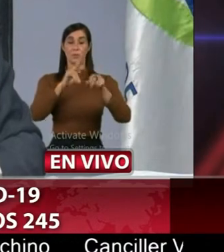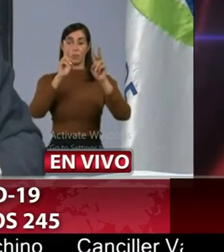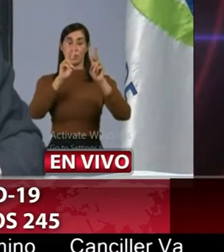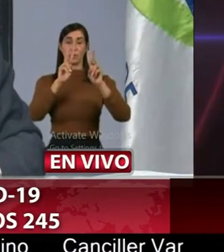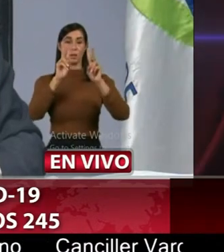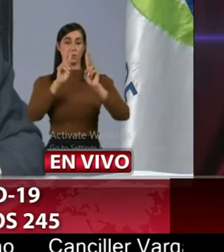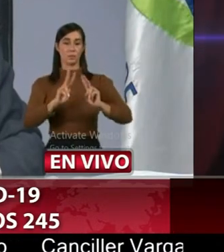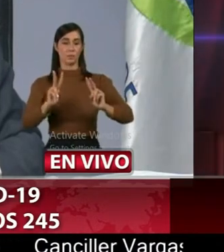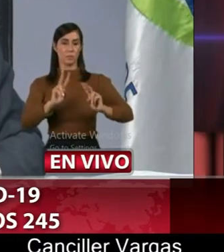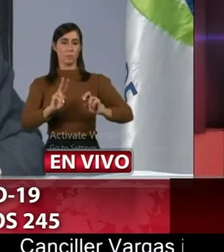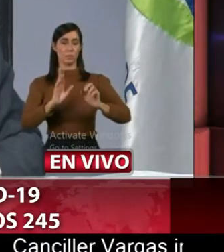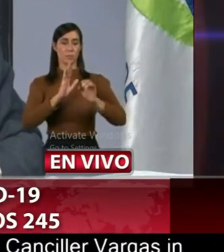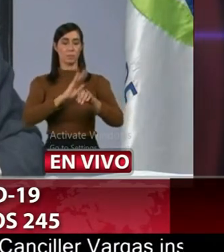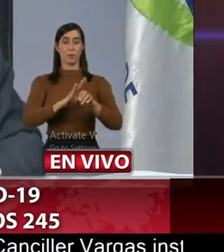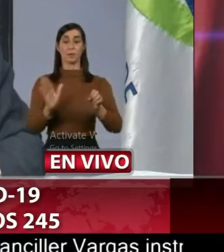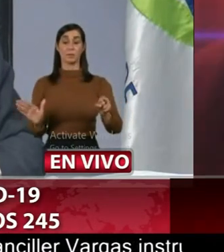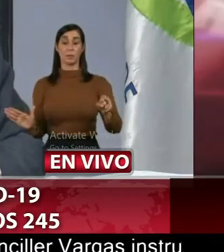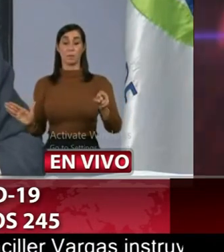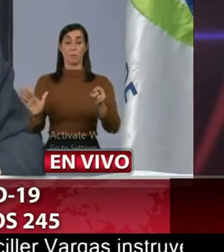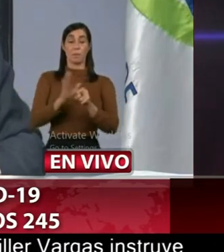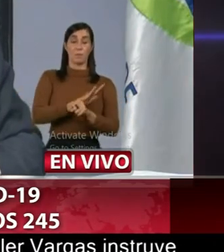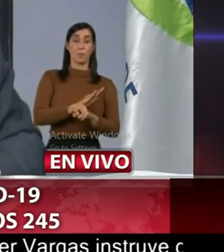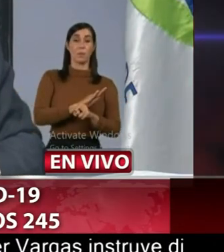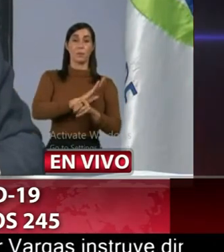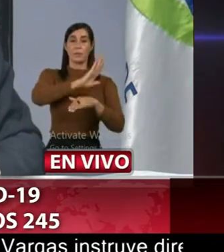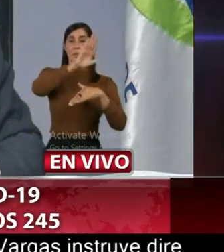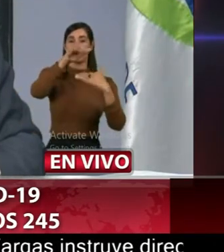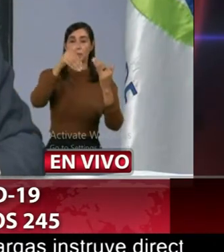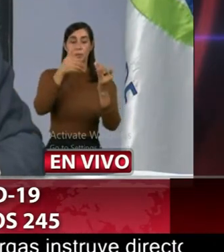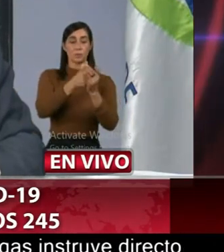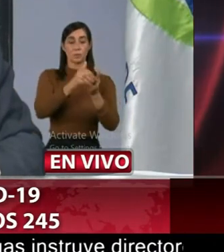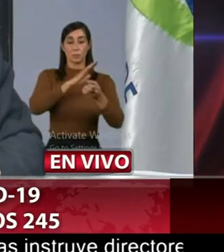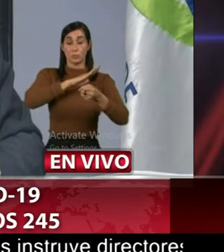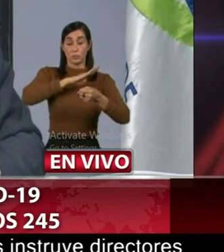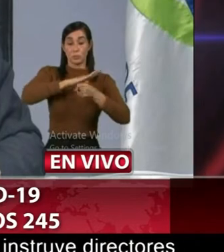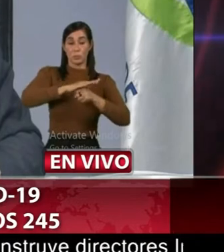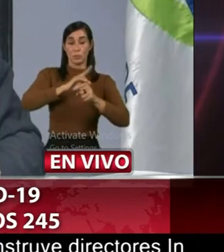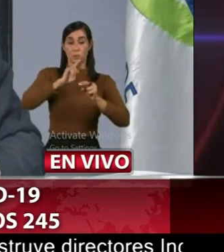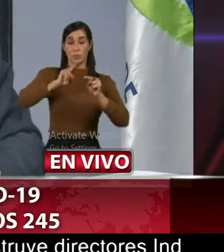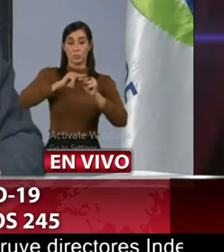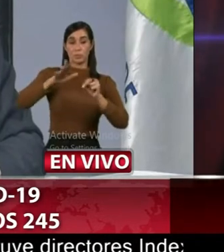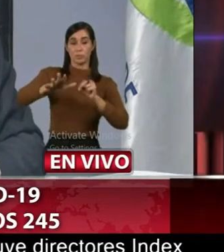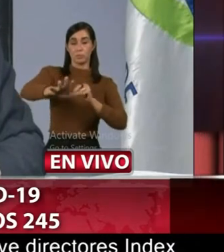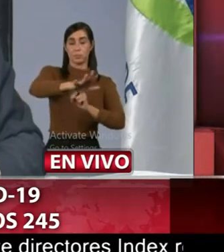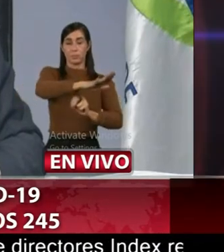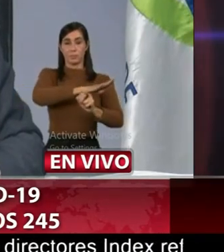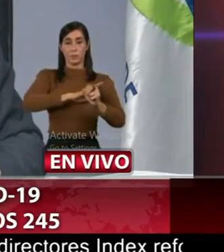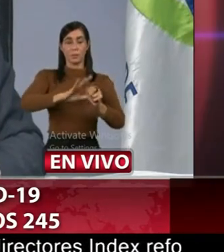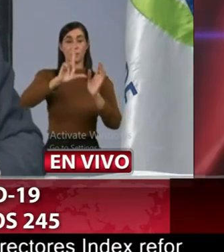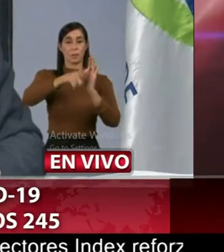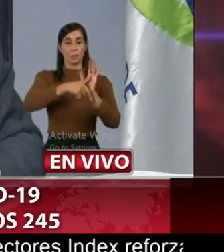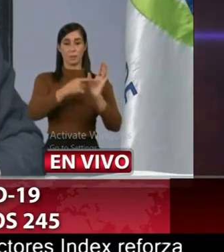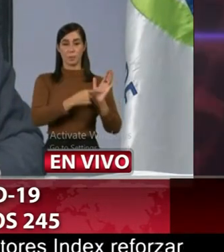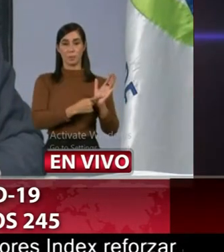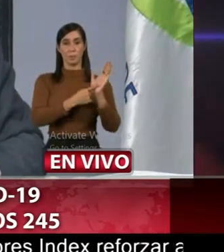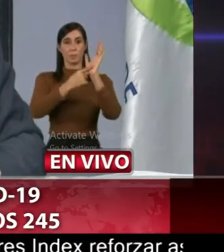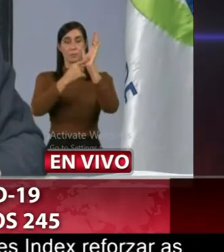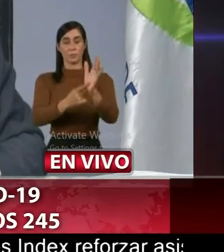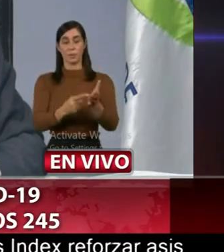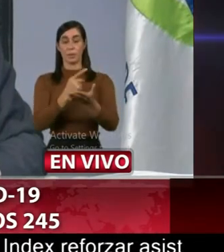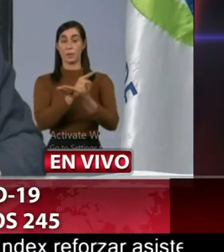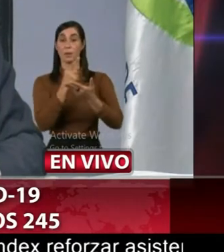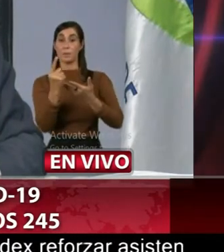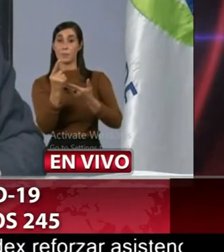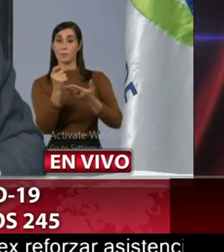hasta tanto completemos la data nacional de que vamos a ofrecer a partir de la próxima